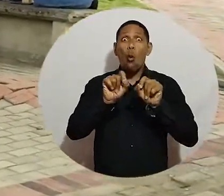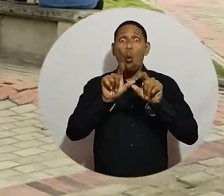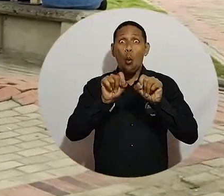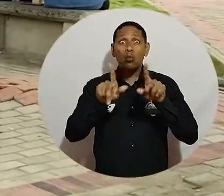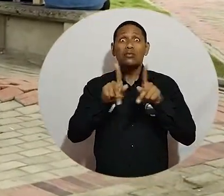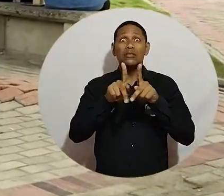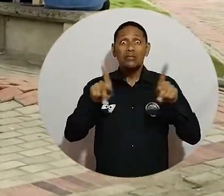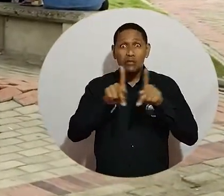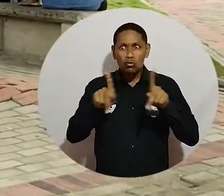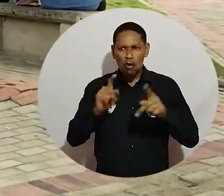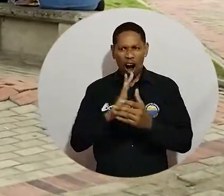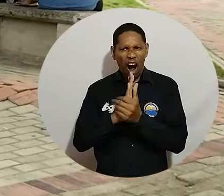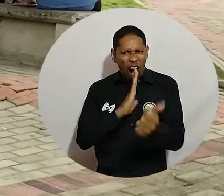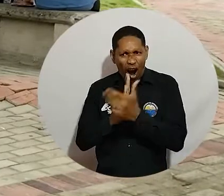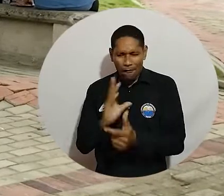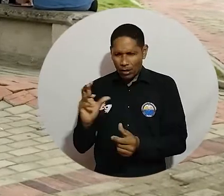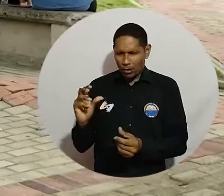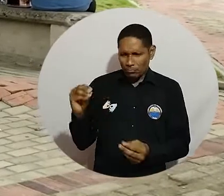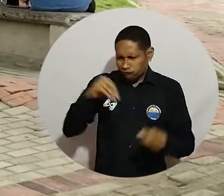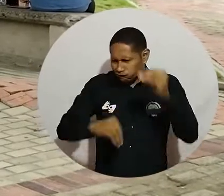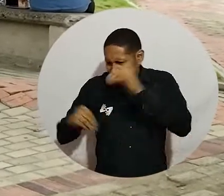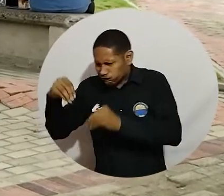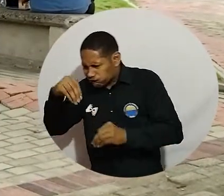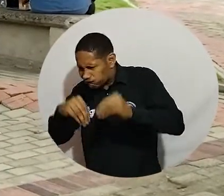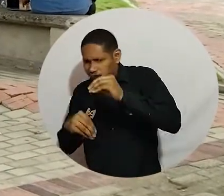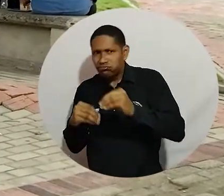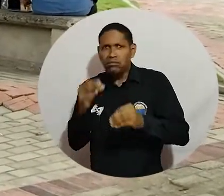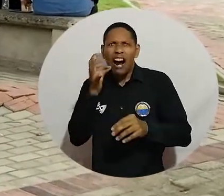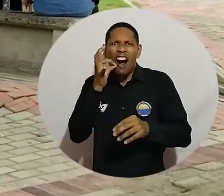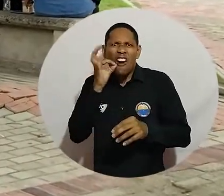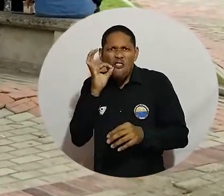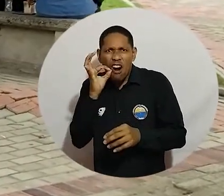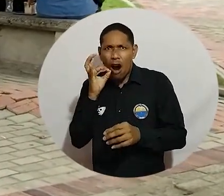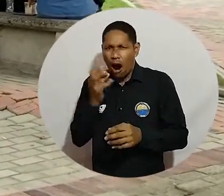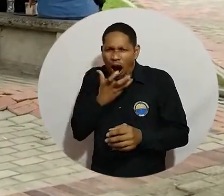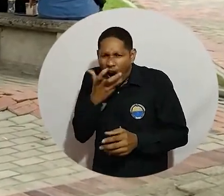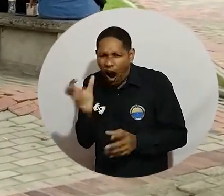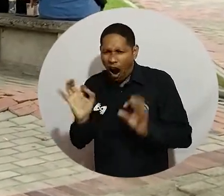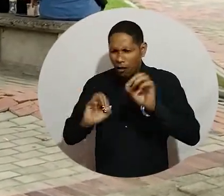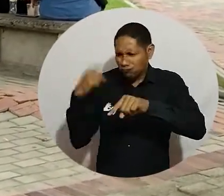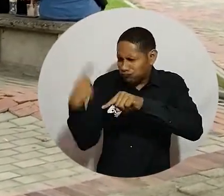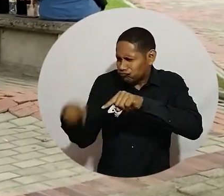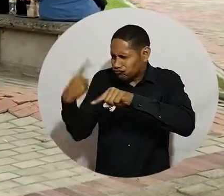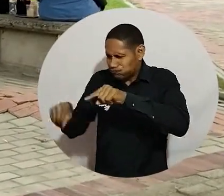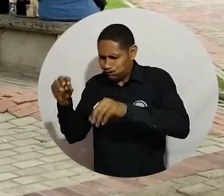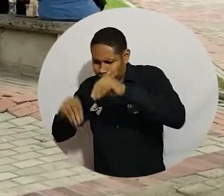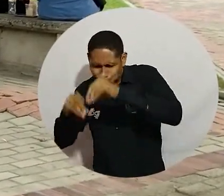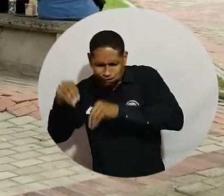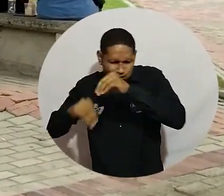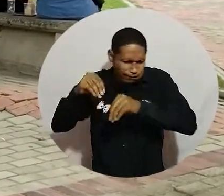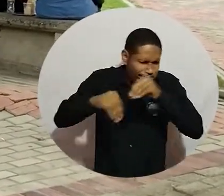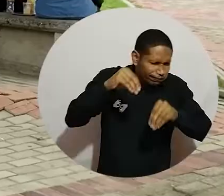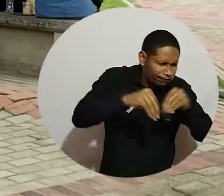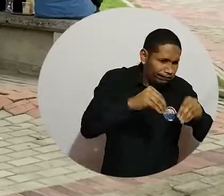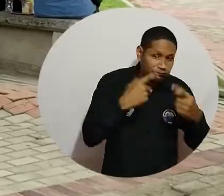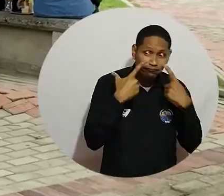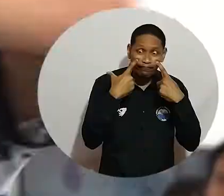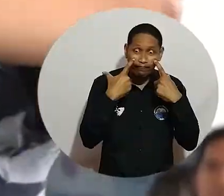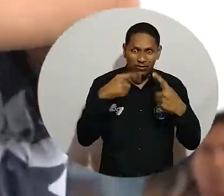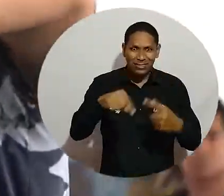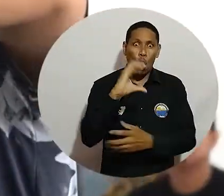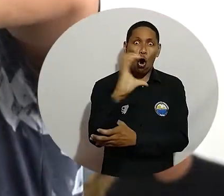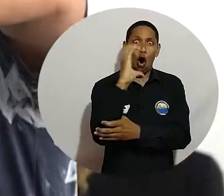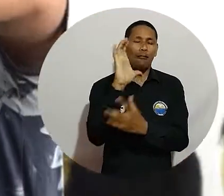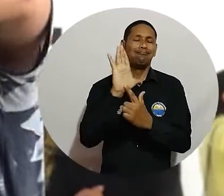en la que 11 participantes mostraron todos sus conocimientos sobre la preparación de bebidas con un producto emblema de Colombia.